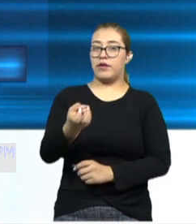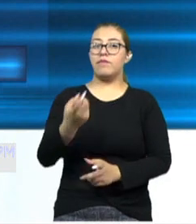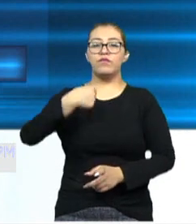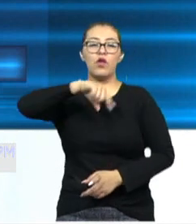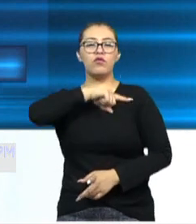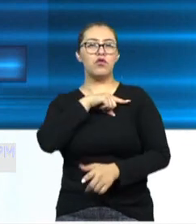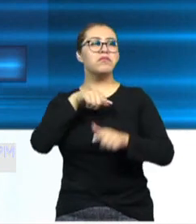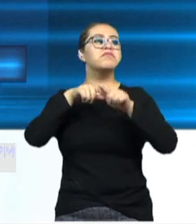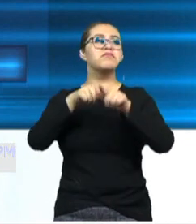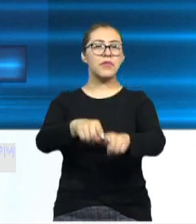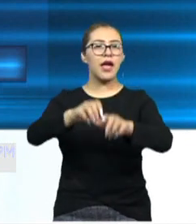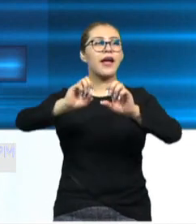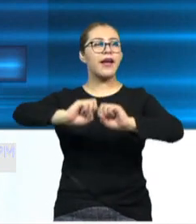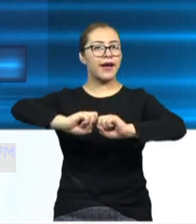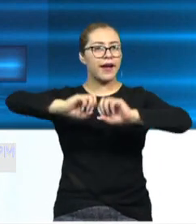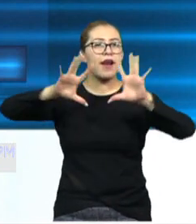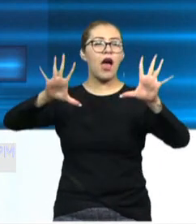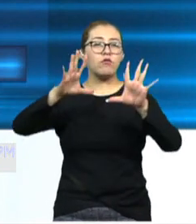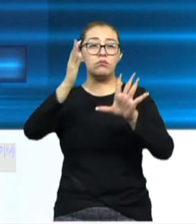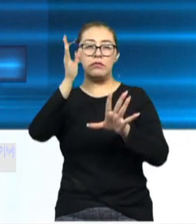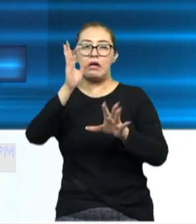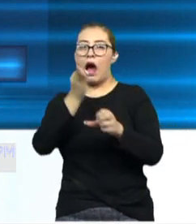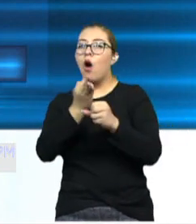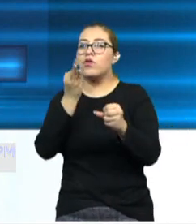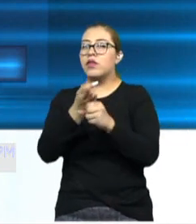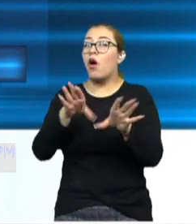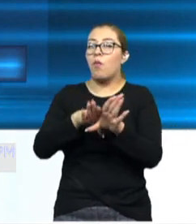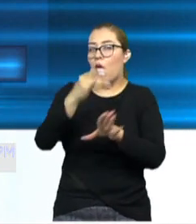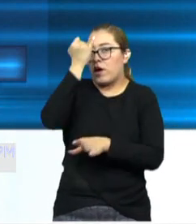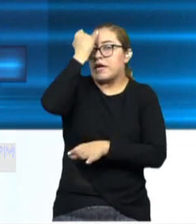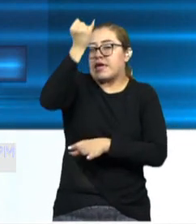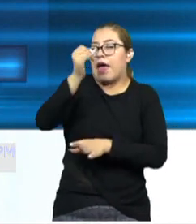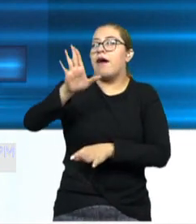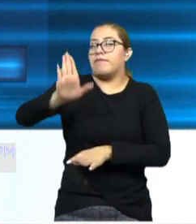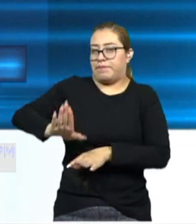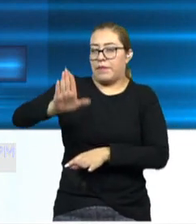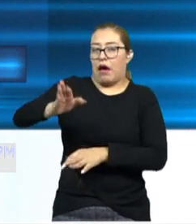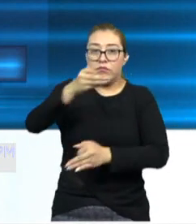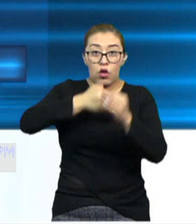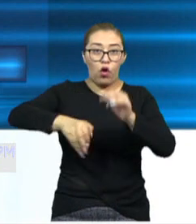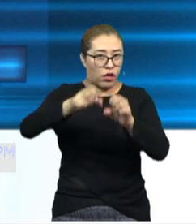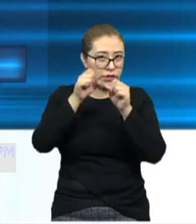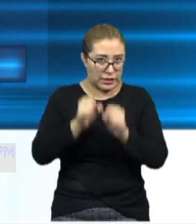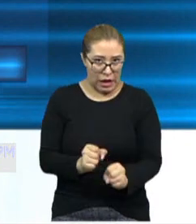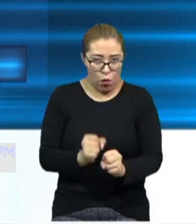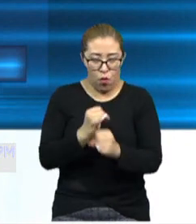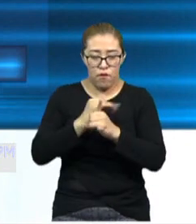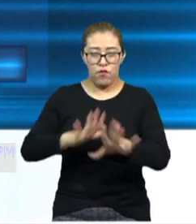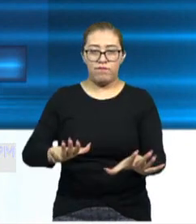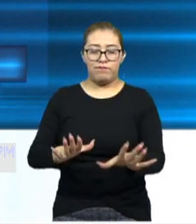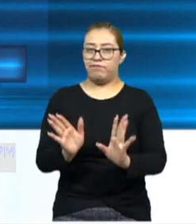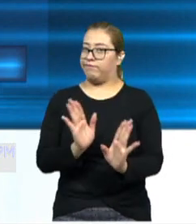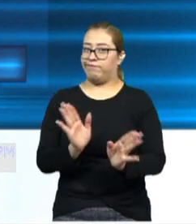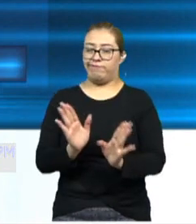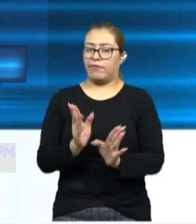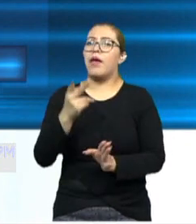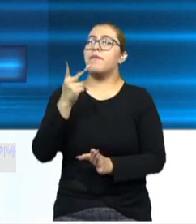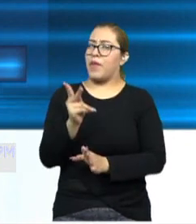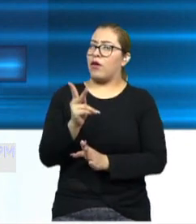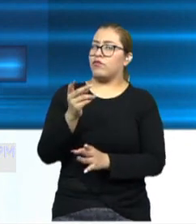prudencia, nosotros hablamos de hipótesis. No tenemos todos los elementos para afirmar ni una ni otra, pero sí